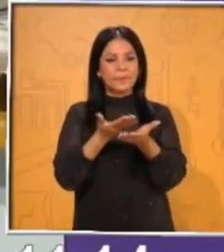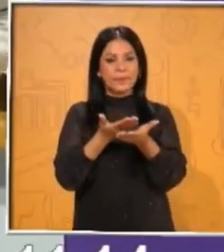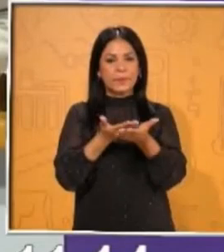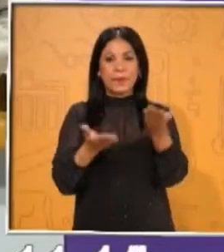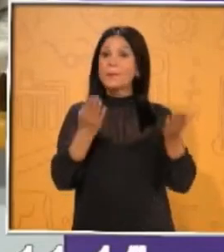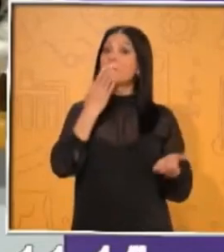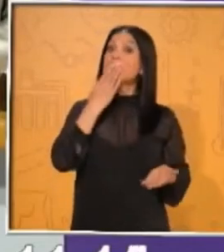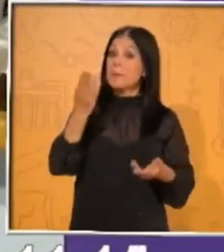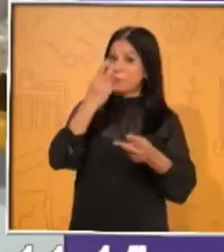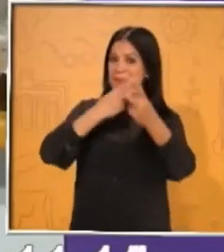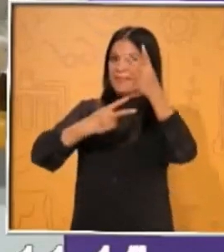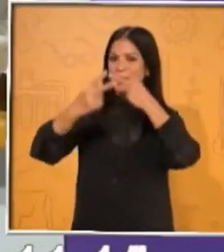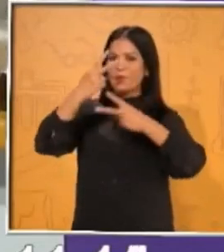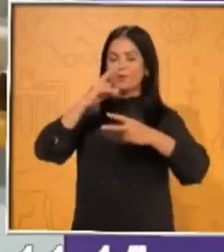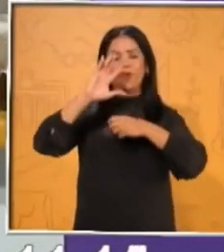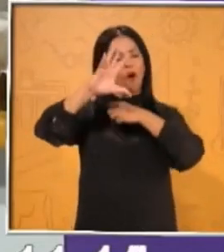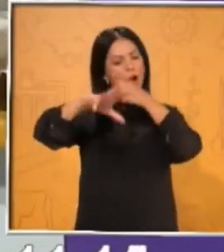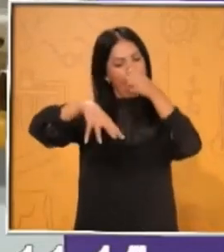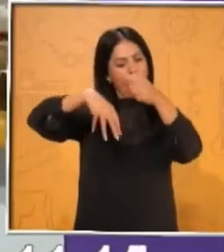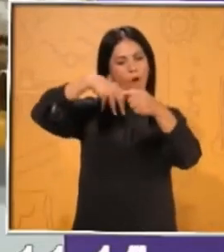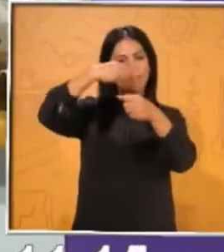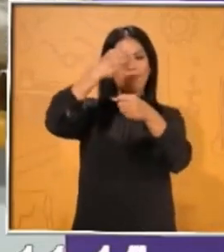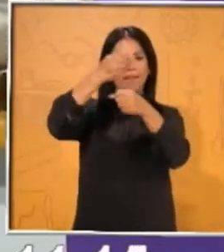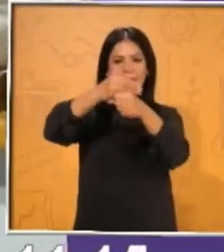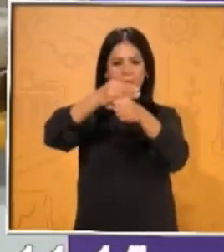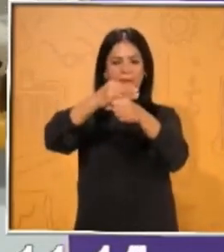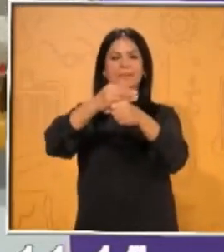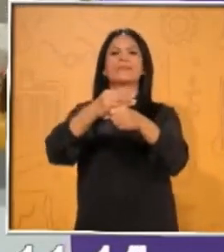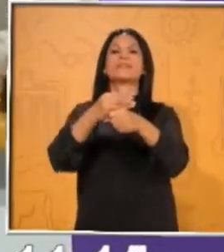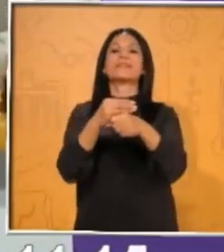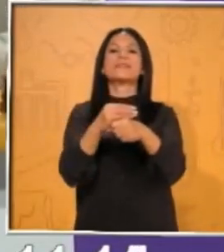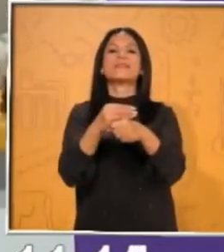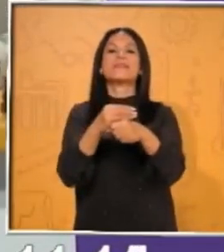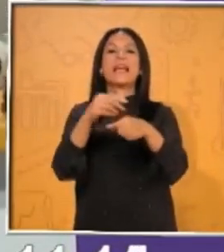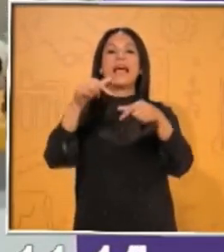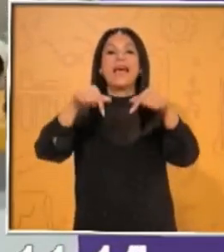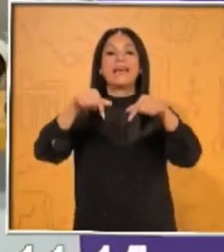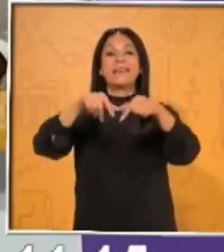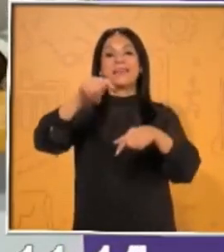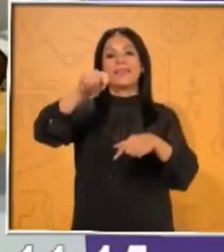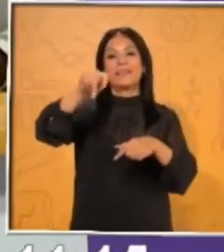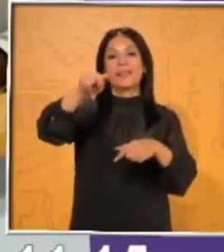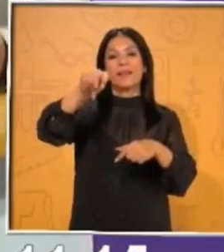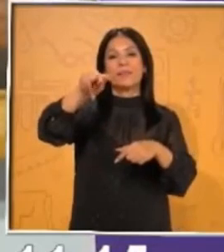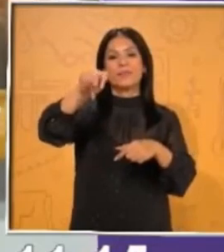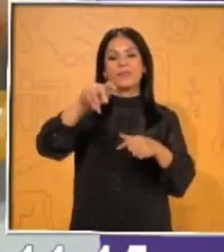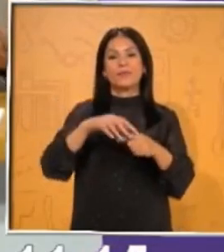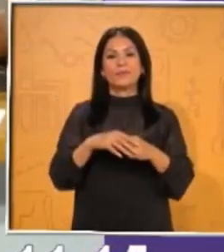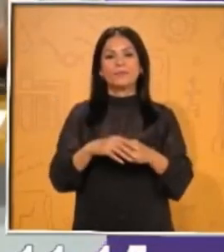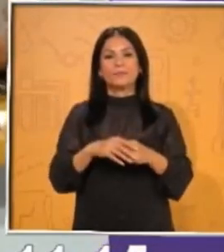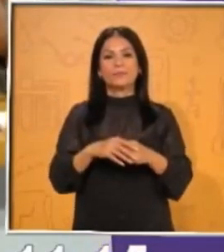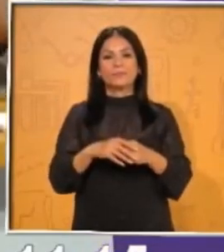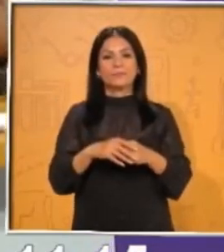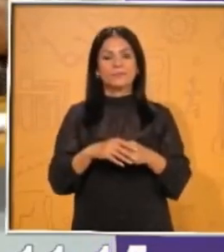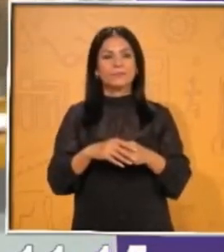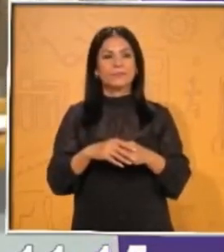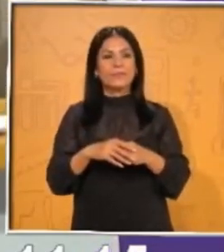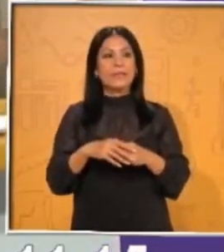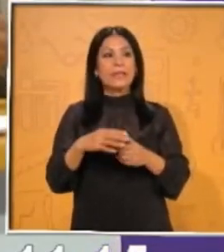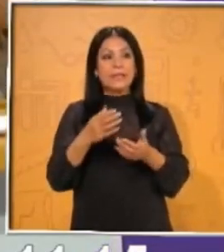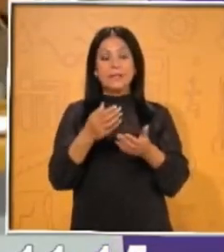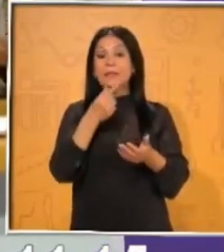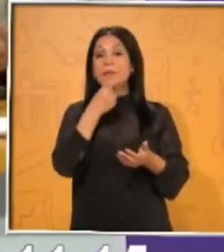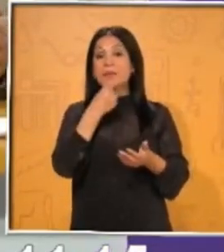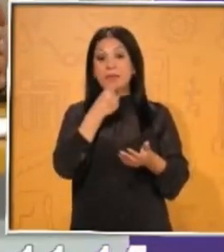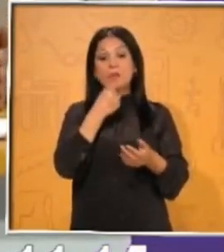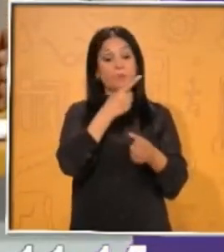Bienvenidos de nuevo. Estamos otra vez aquí en este programa especial para los alumnos de tercer y cuarto. Aunque claro que los de primero y segundo,